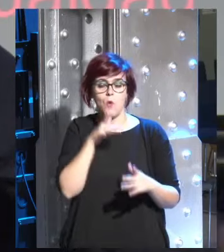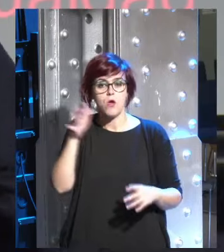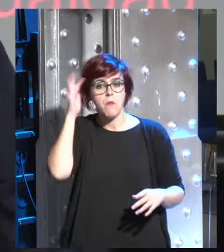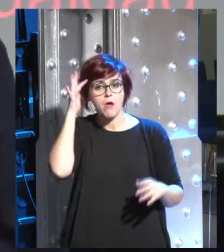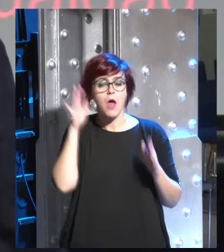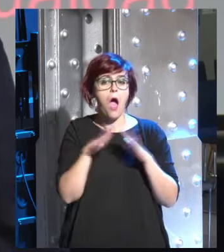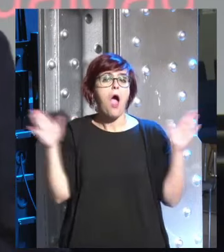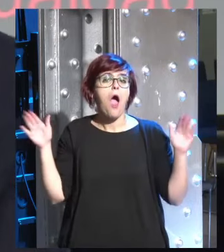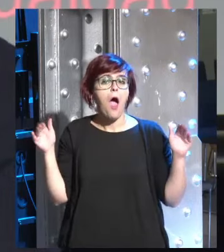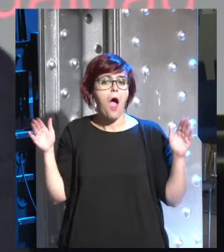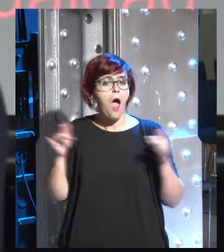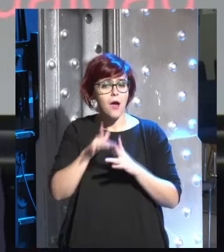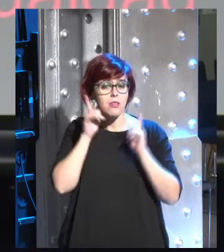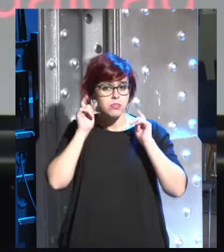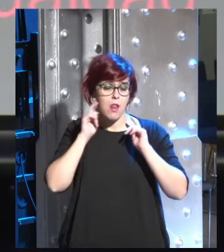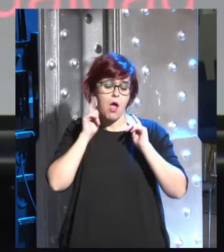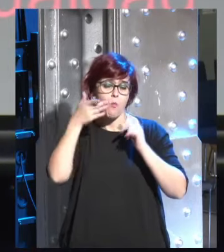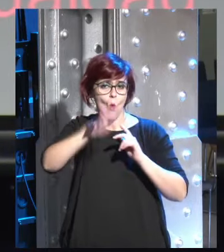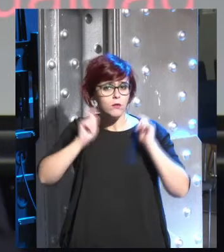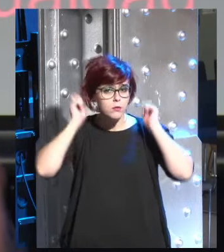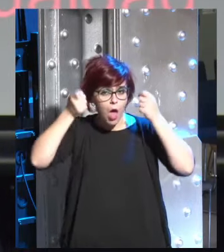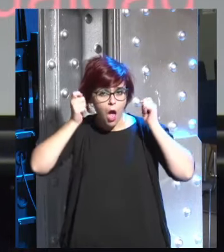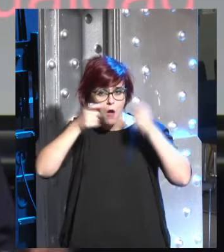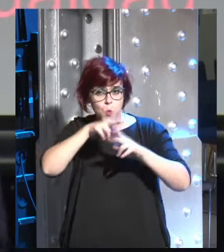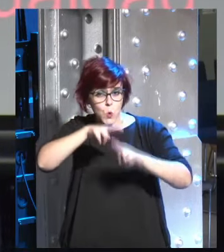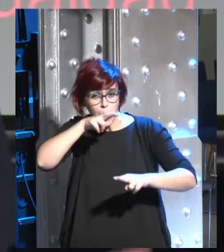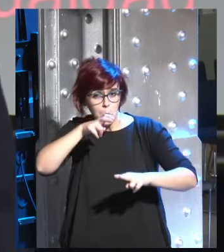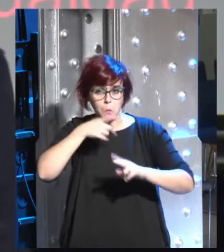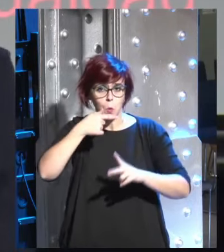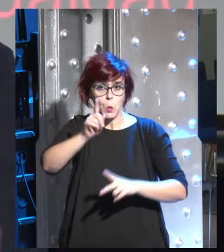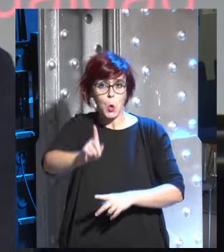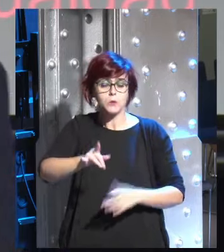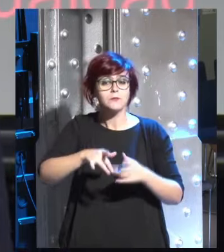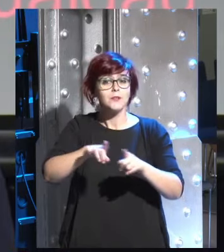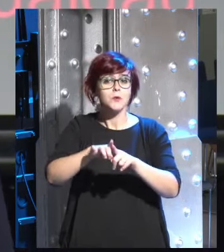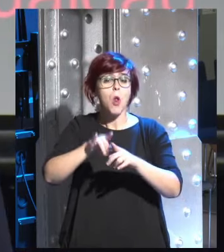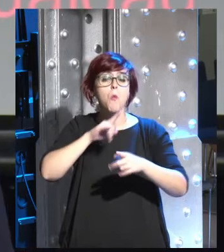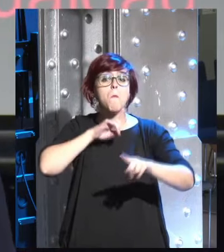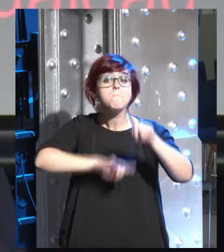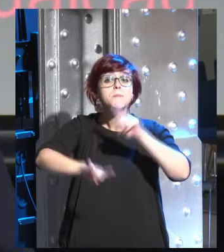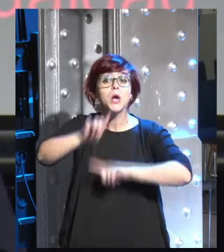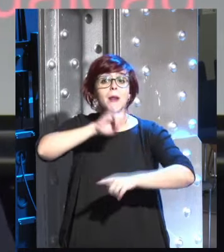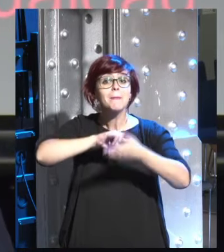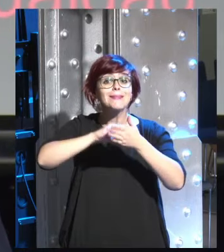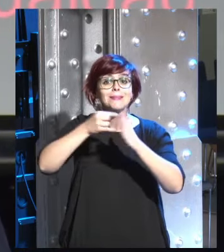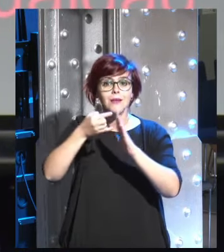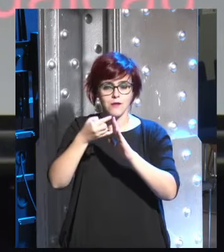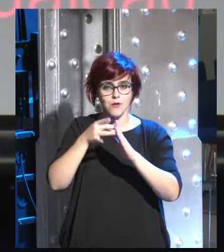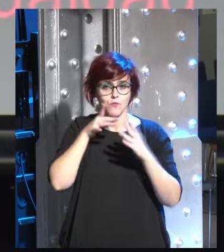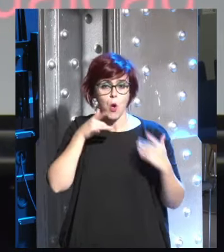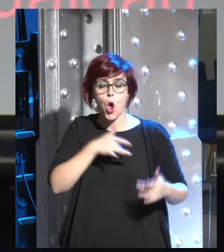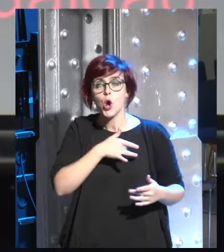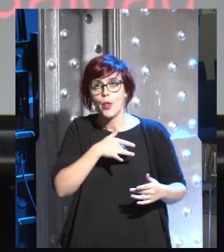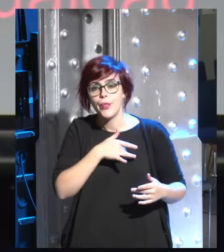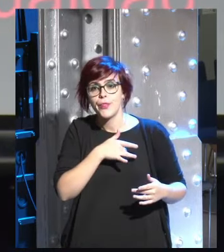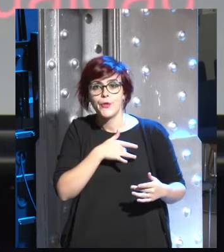aparece el ángel de la muerte y se los lleva siempre muere por algún problema técnico en el cuerpo el